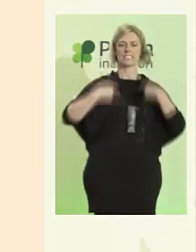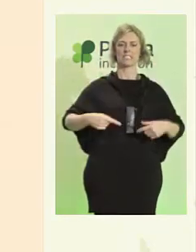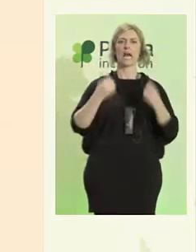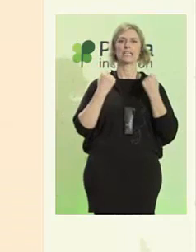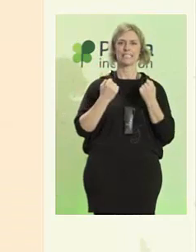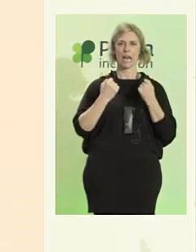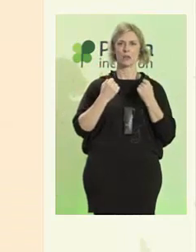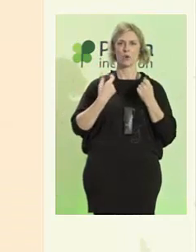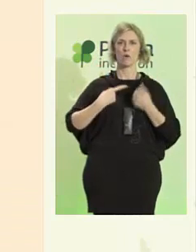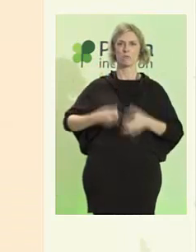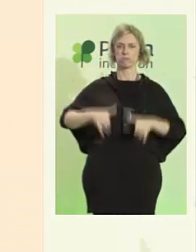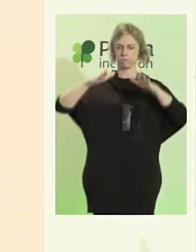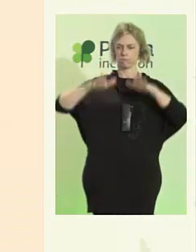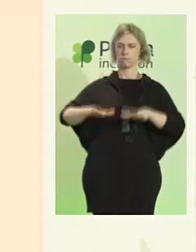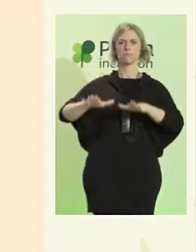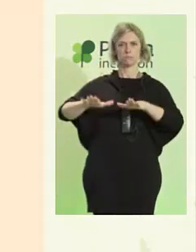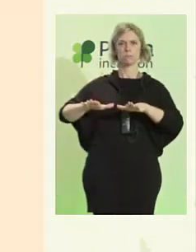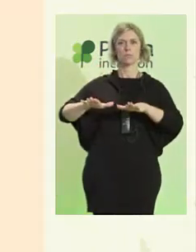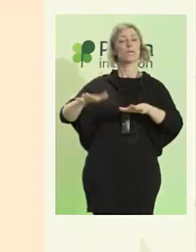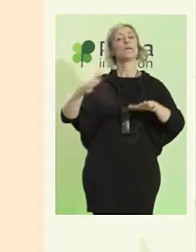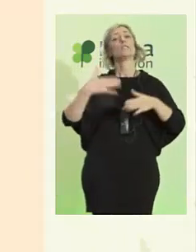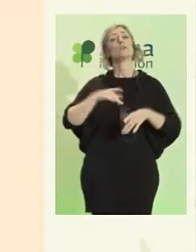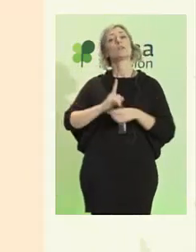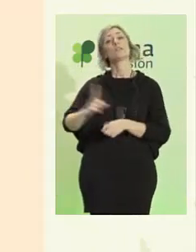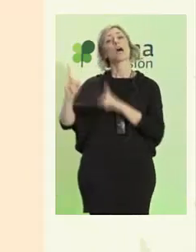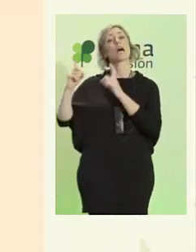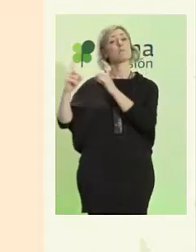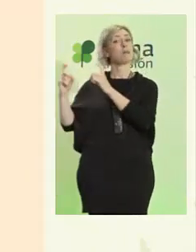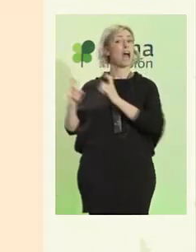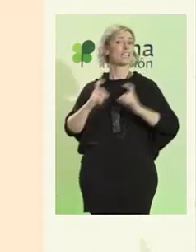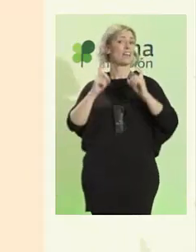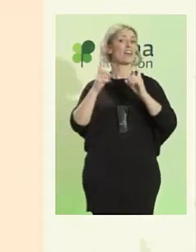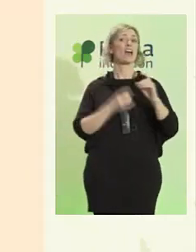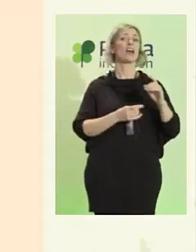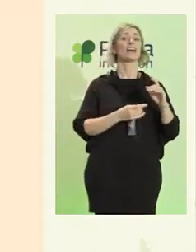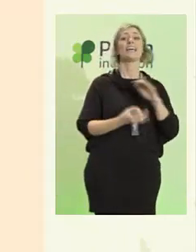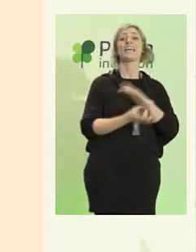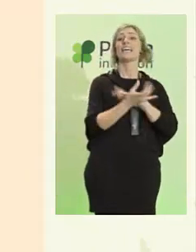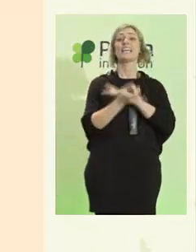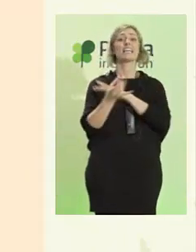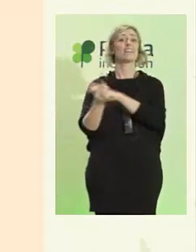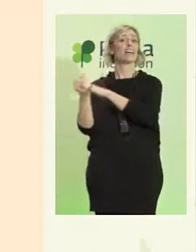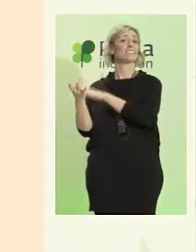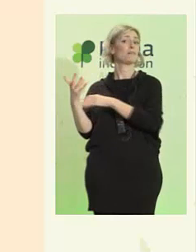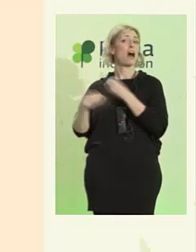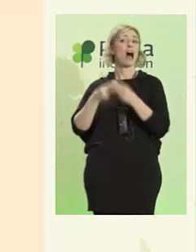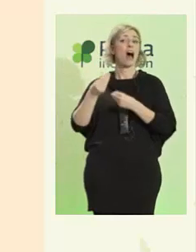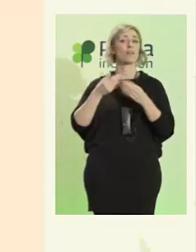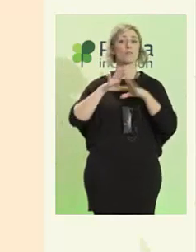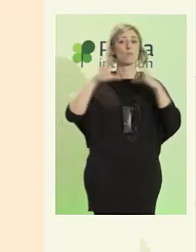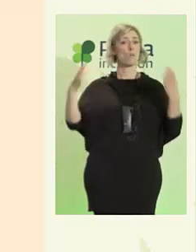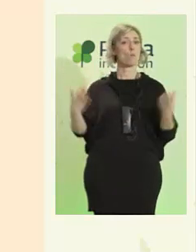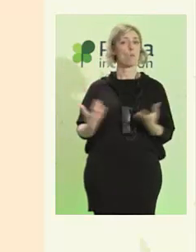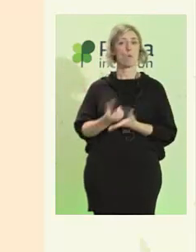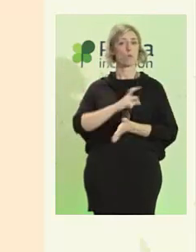Estos son ejemplos de las iniciativas que se están haciendo en todo el mundo. Pero creo que esto es solo el comienzo.